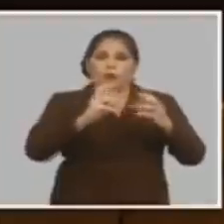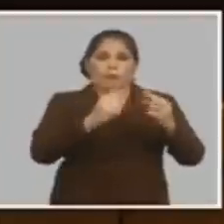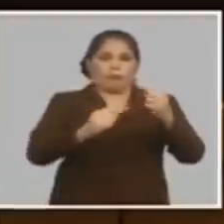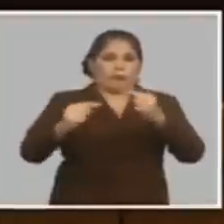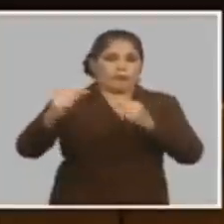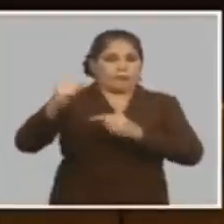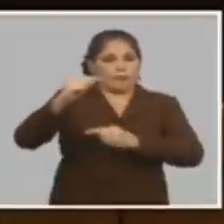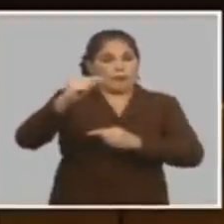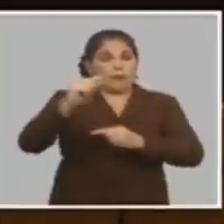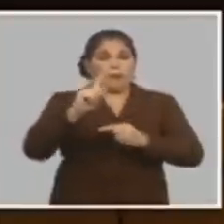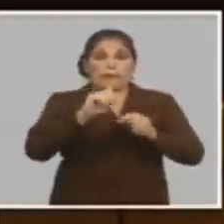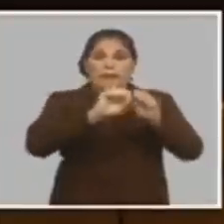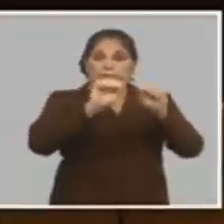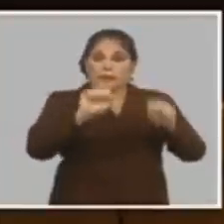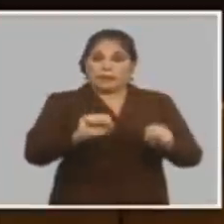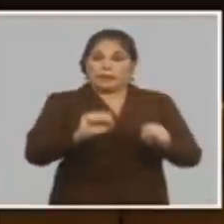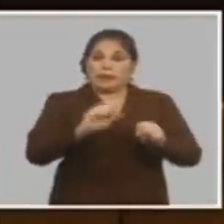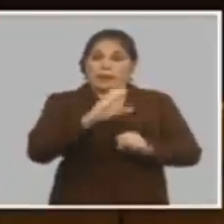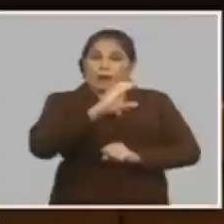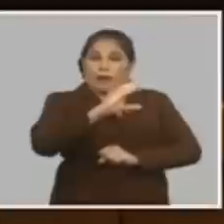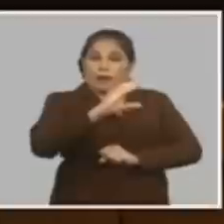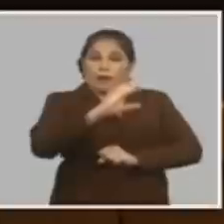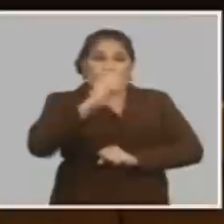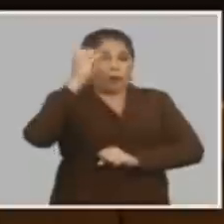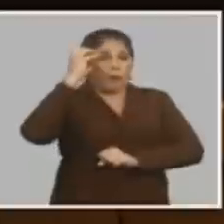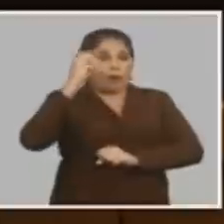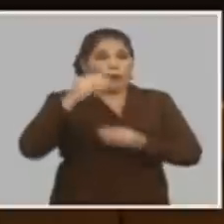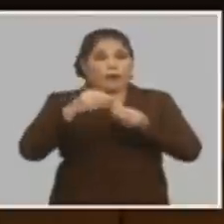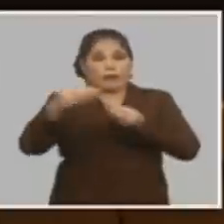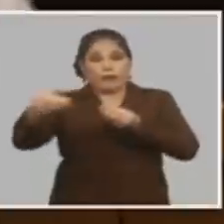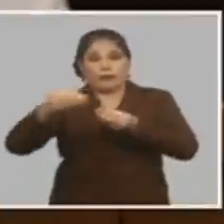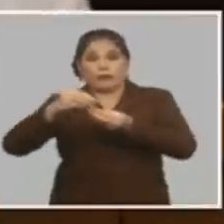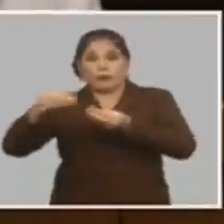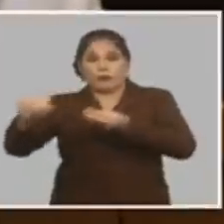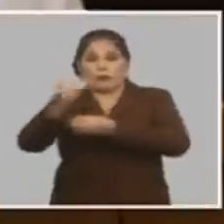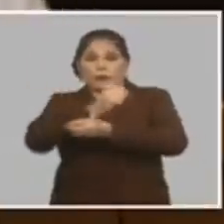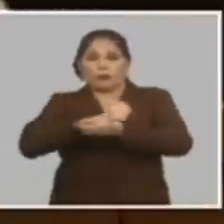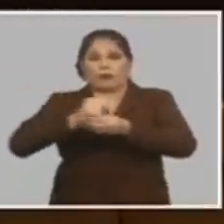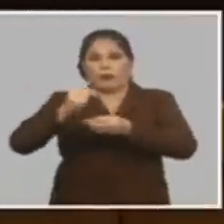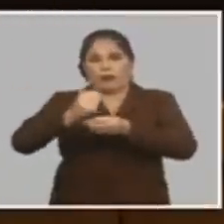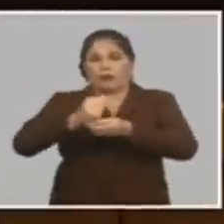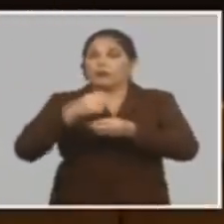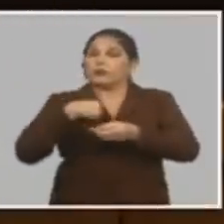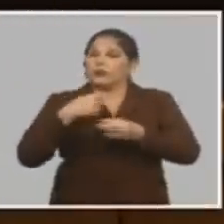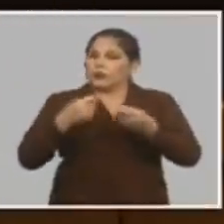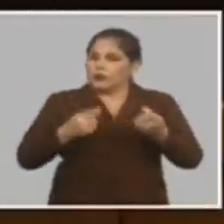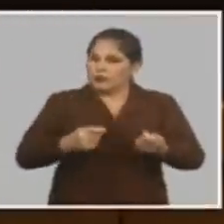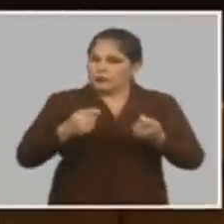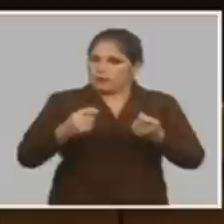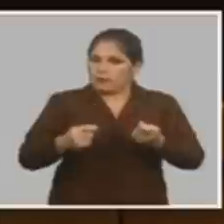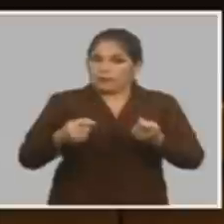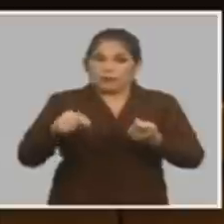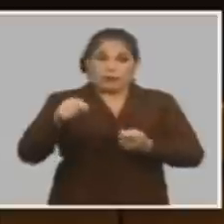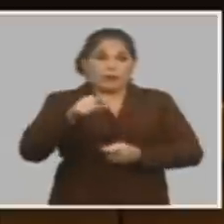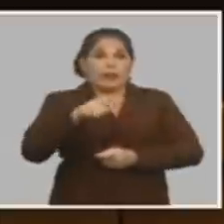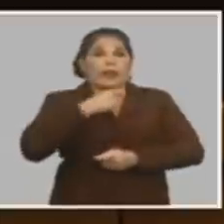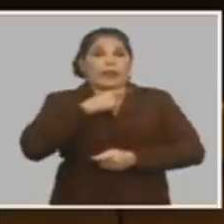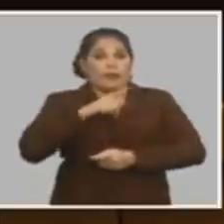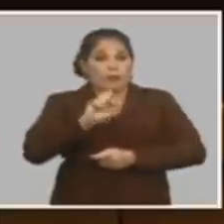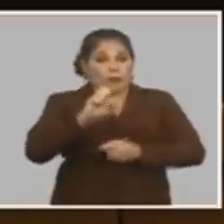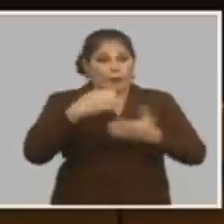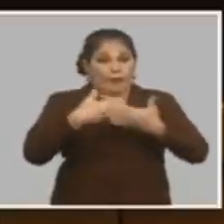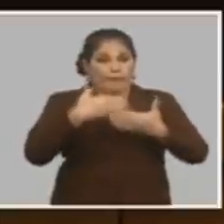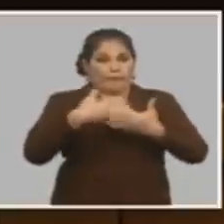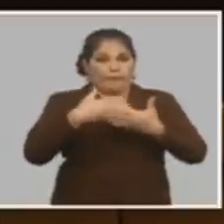uno sistema de pago a destajo y dos distribución de utilidades vuelvo a insistir si usted está en una